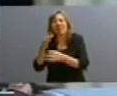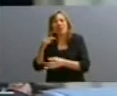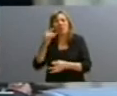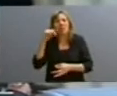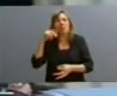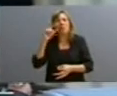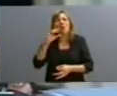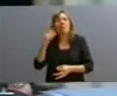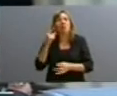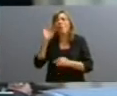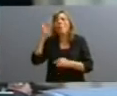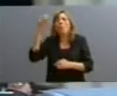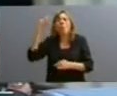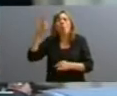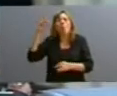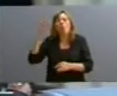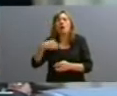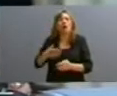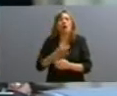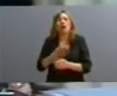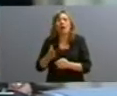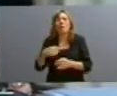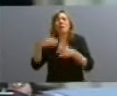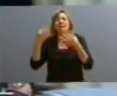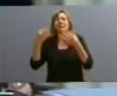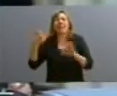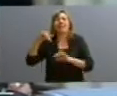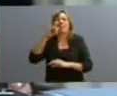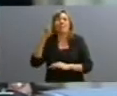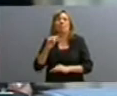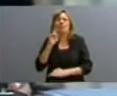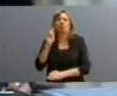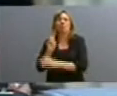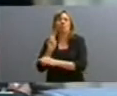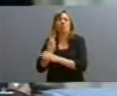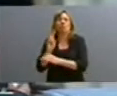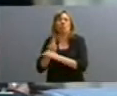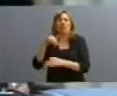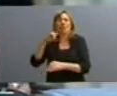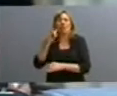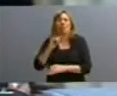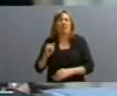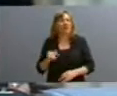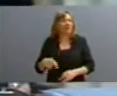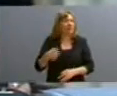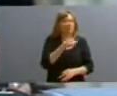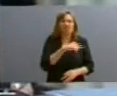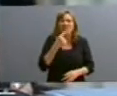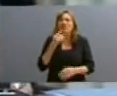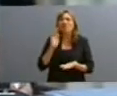el único camino para defender la paz, que es el otro gran valor del que nadie habla.